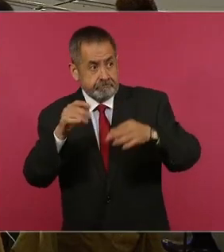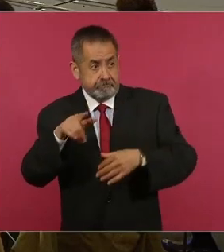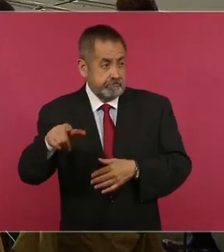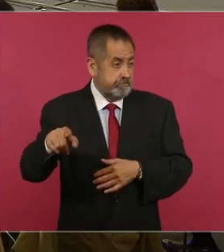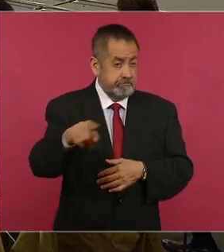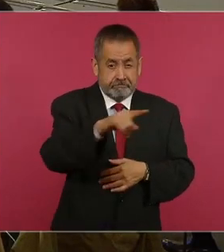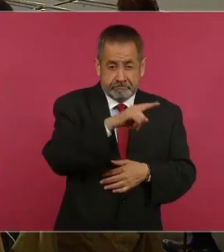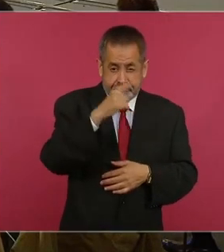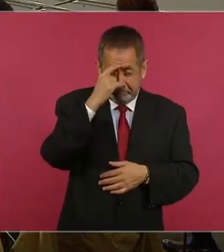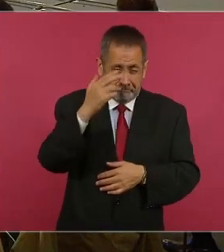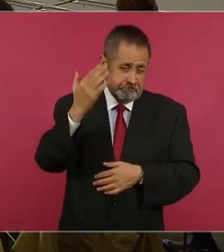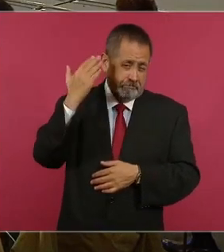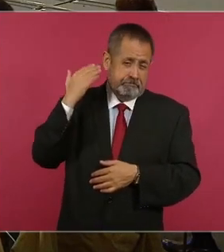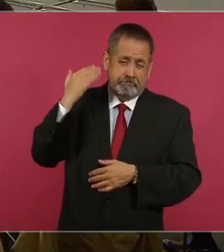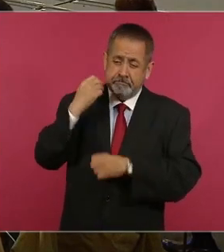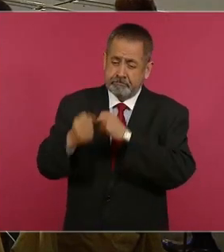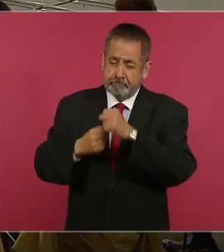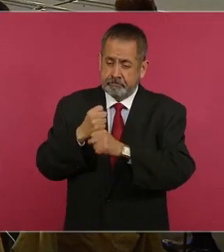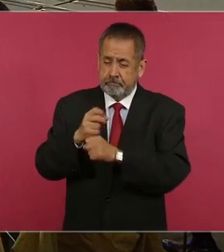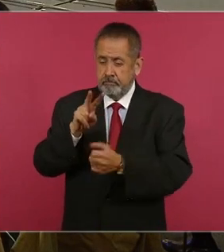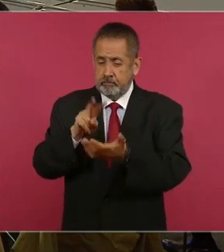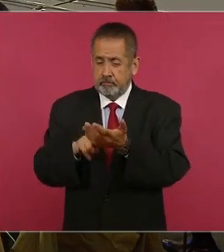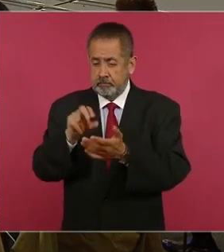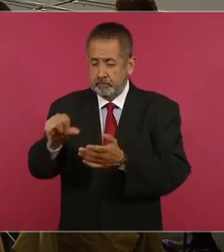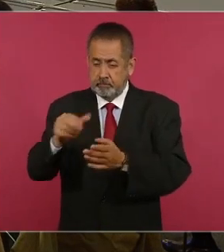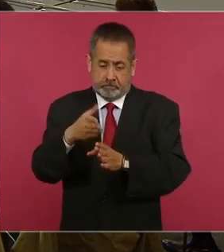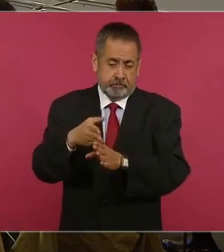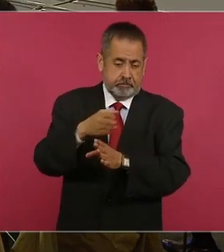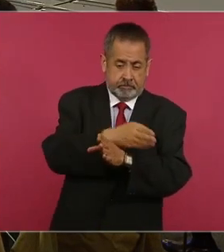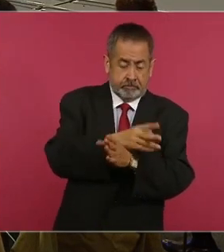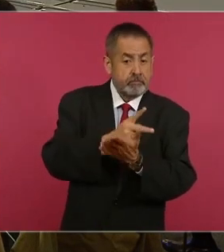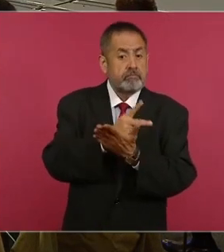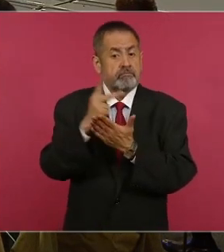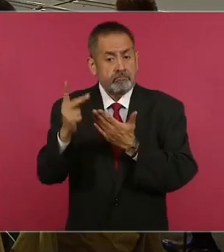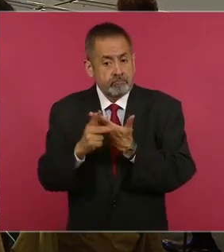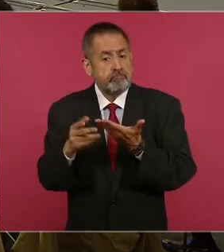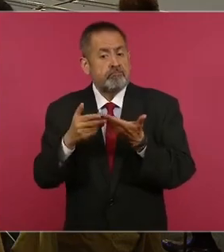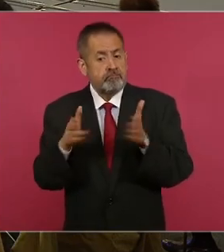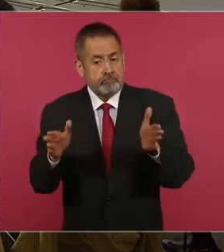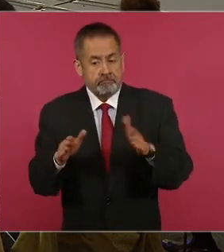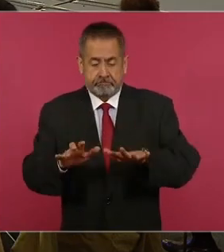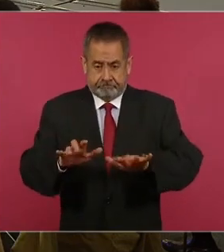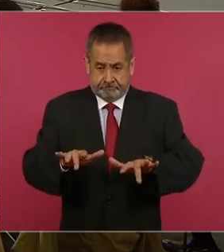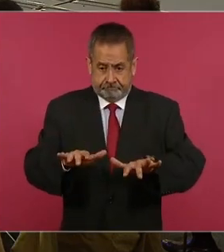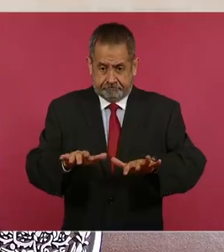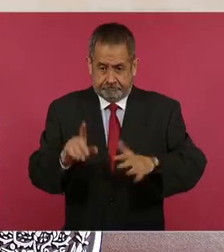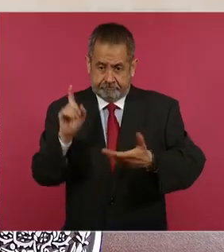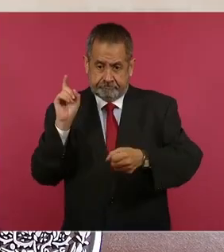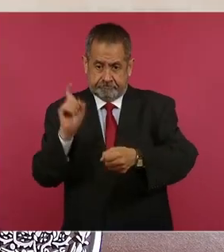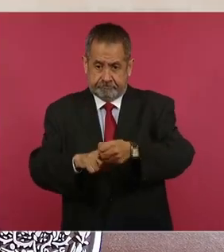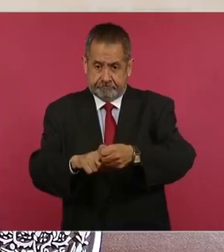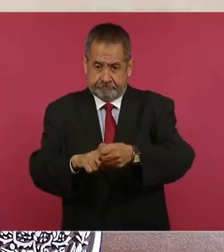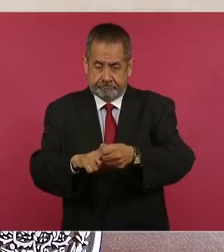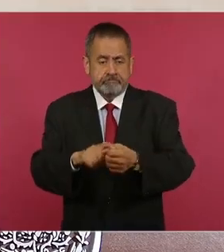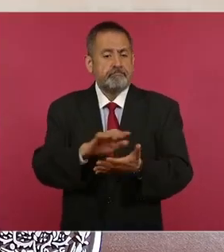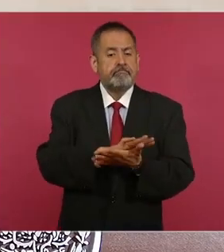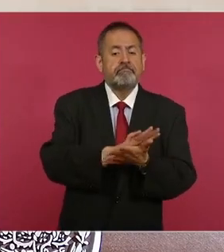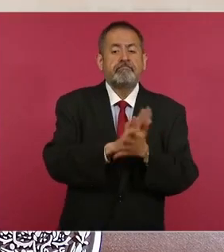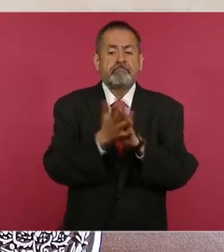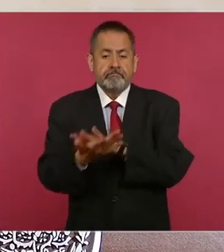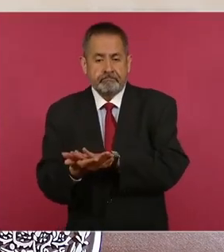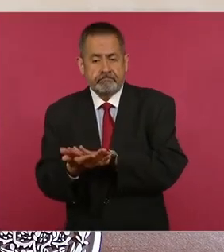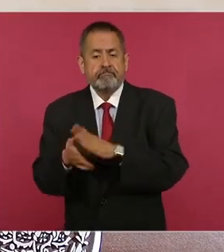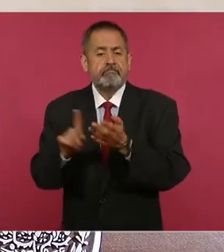crédito que hayan sacado antes de 2016 que el programa está abierto, es una ventanilla electrónica que lo pueden hacer a través de mi cuenta